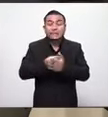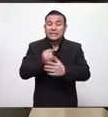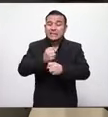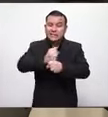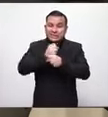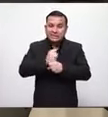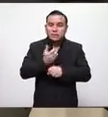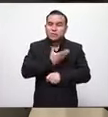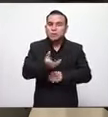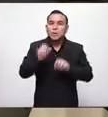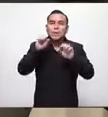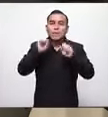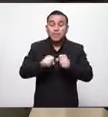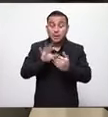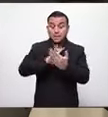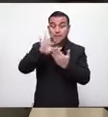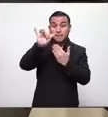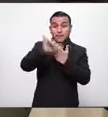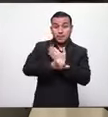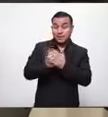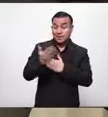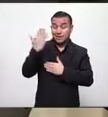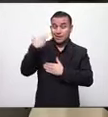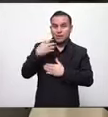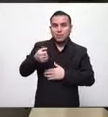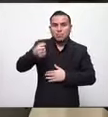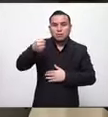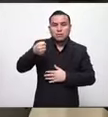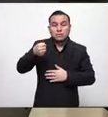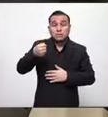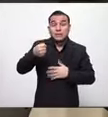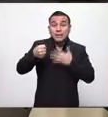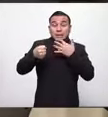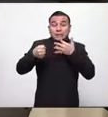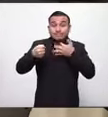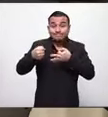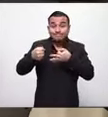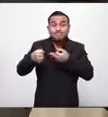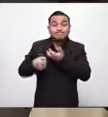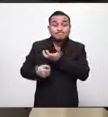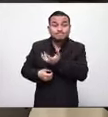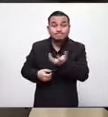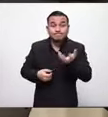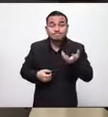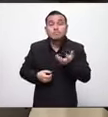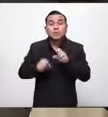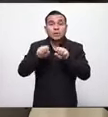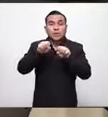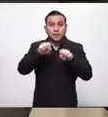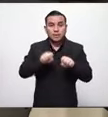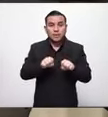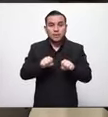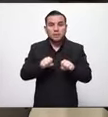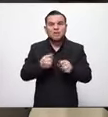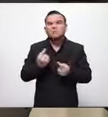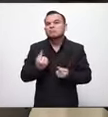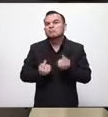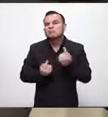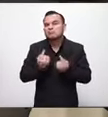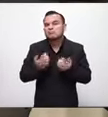reanudemos todos esos proyectos y que alcancemos esas